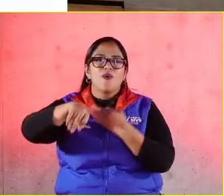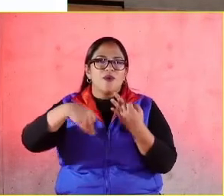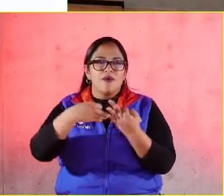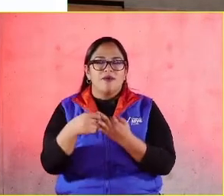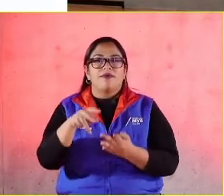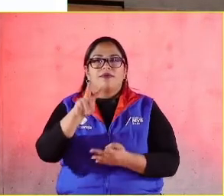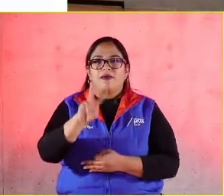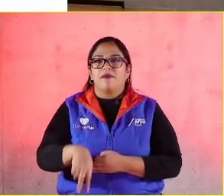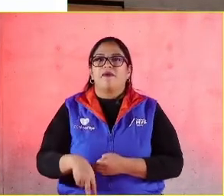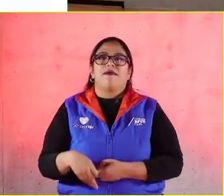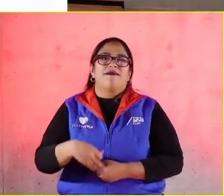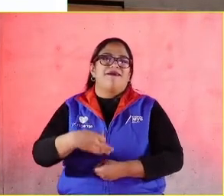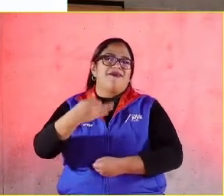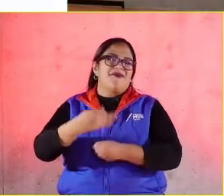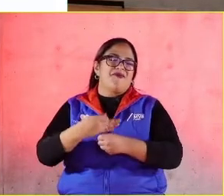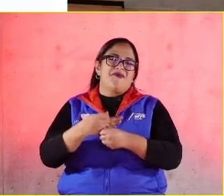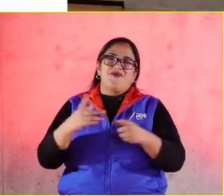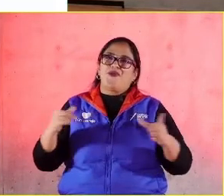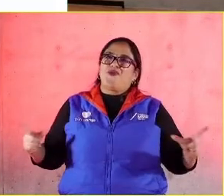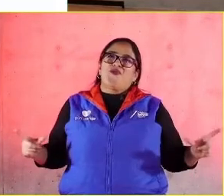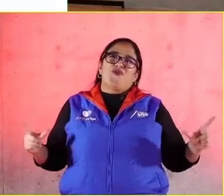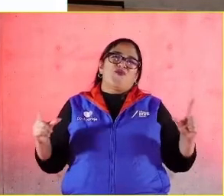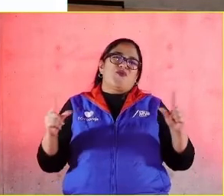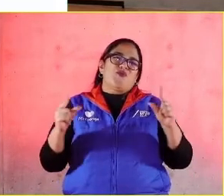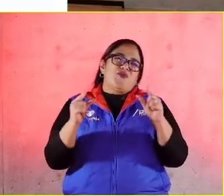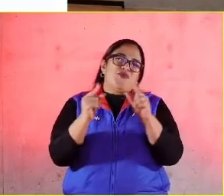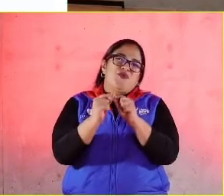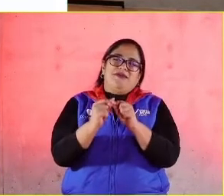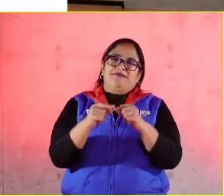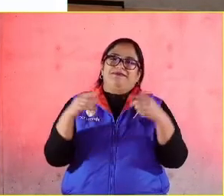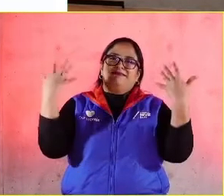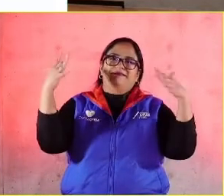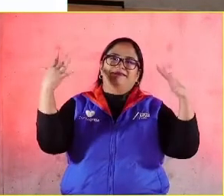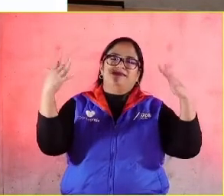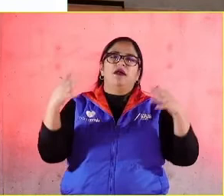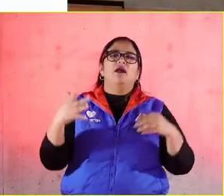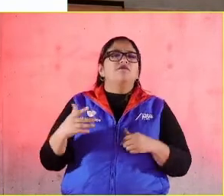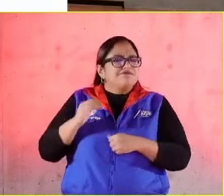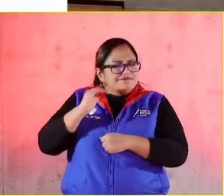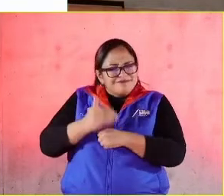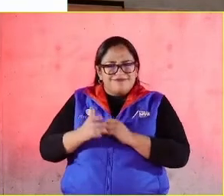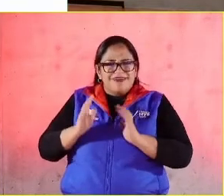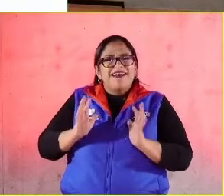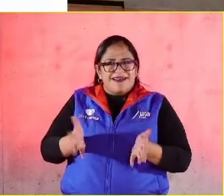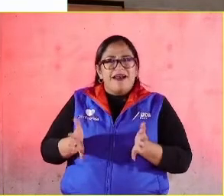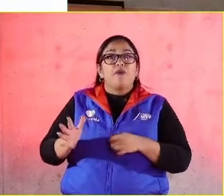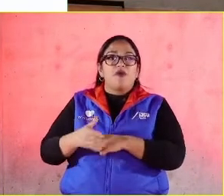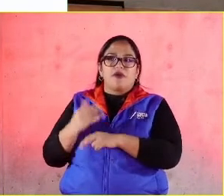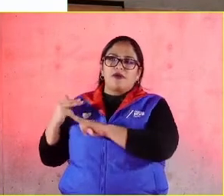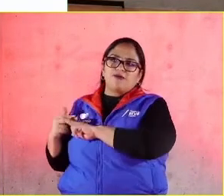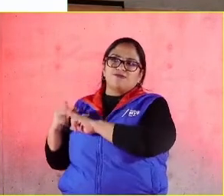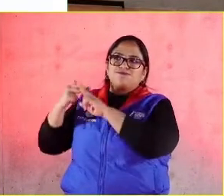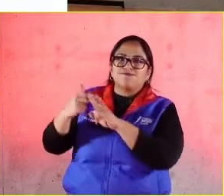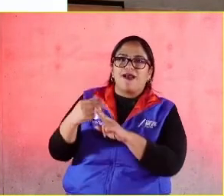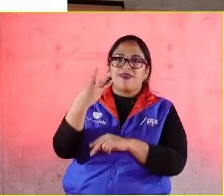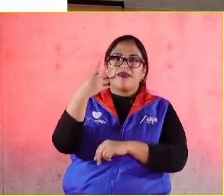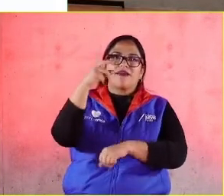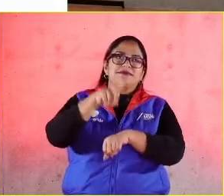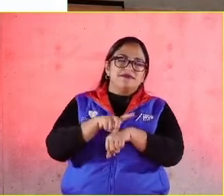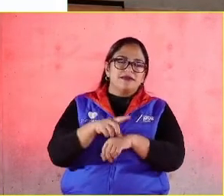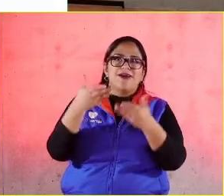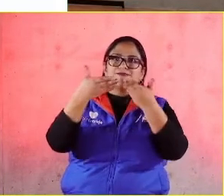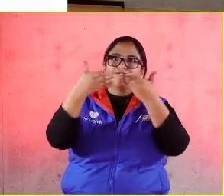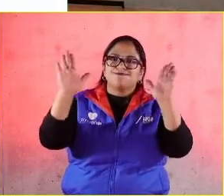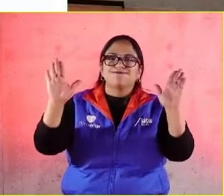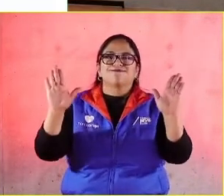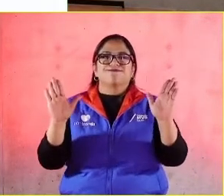con broche de oro ya está hecho a partir, sobre todo, del trabajo que se hizo estos tres días. Se fue una apertura,